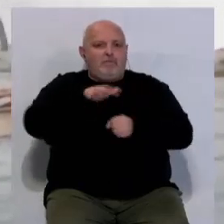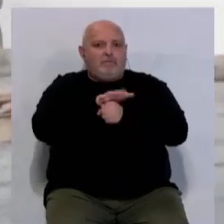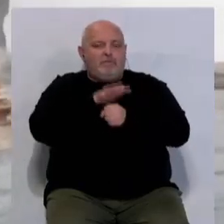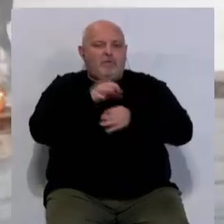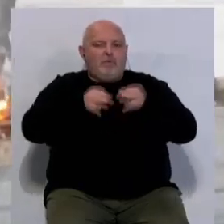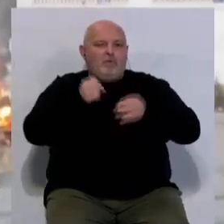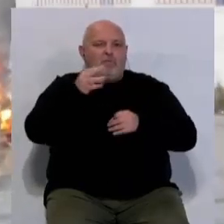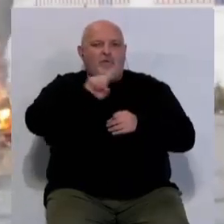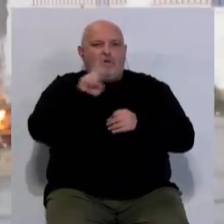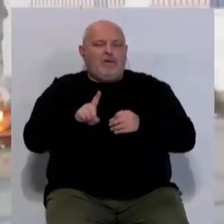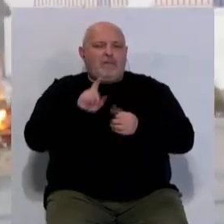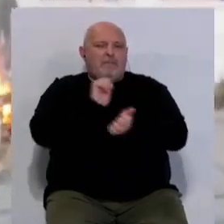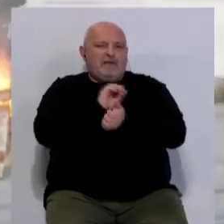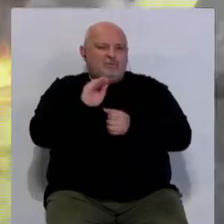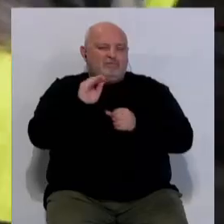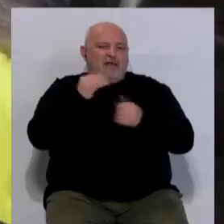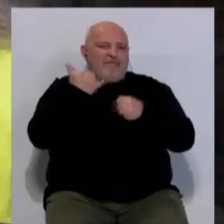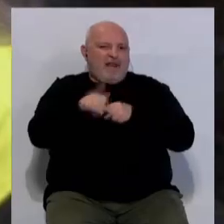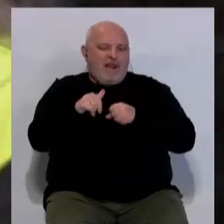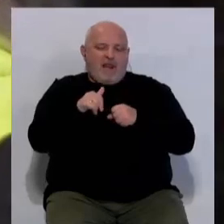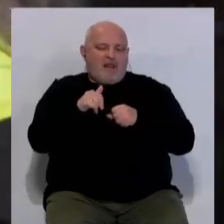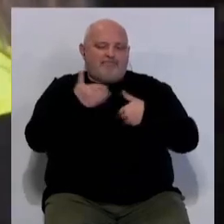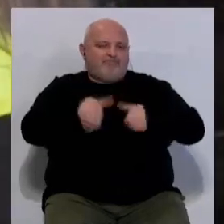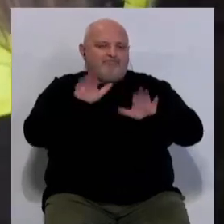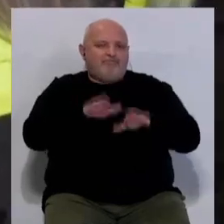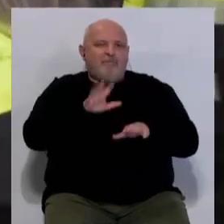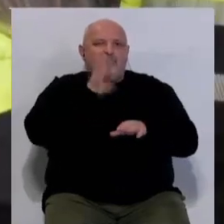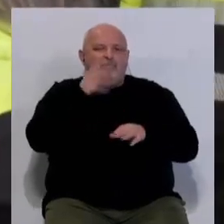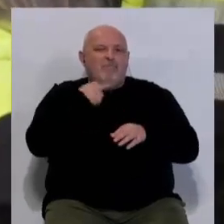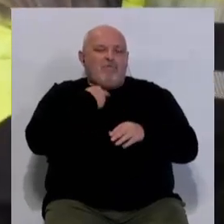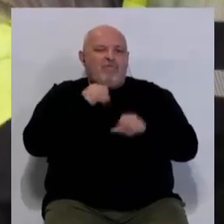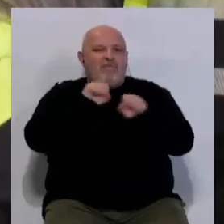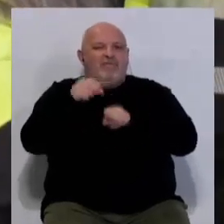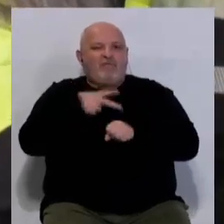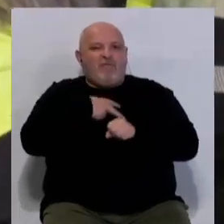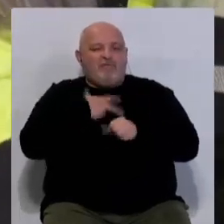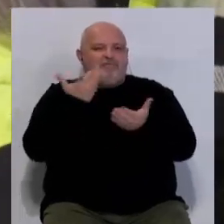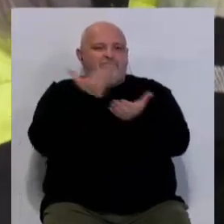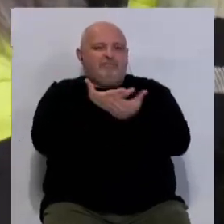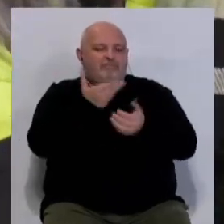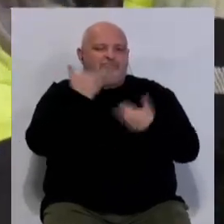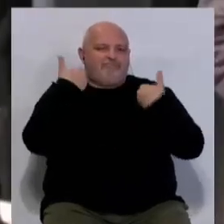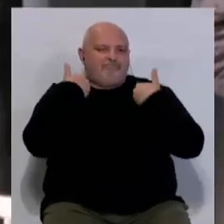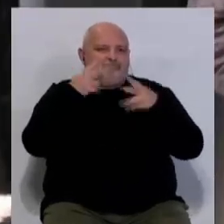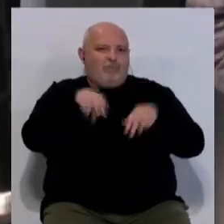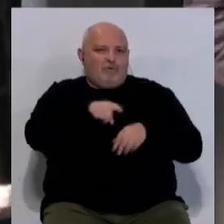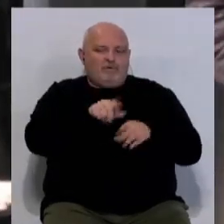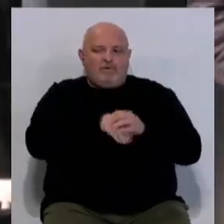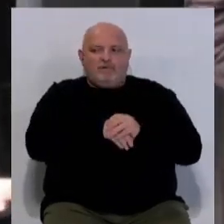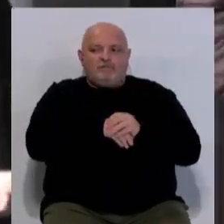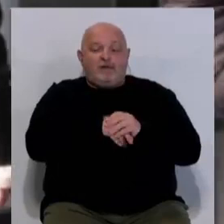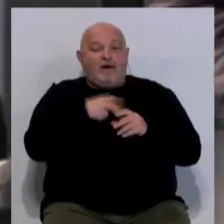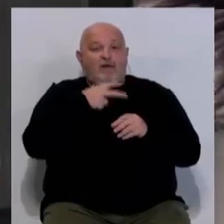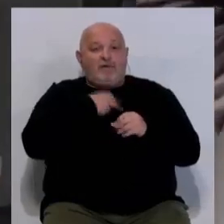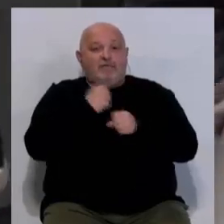en el juzgado número uno de lo penal y que finalmente se ha suspendido a petición de la defensa por no ser el órgano competente. El